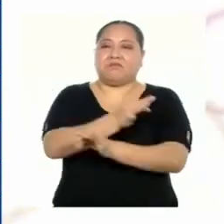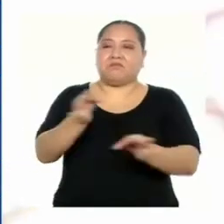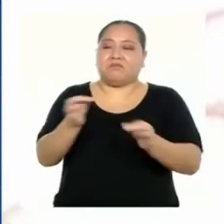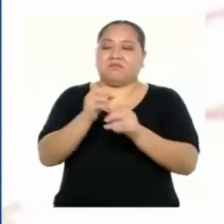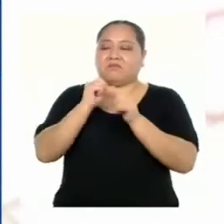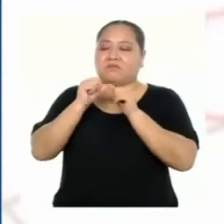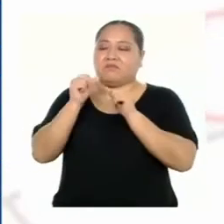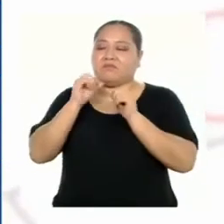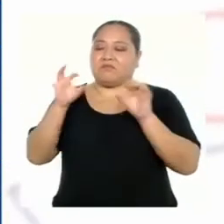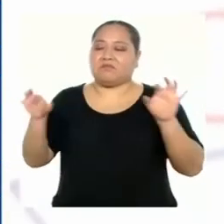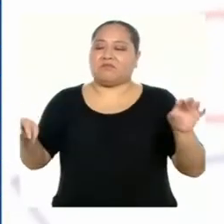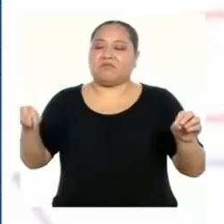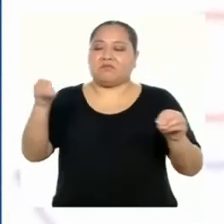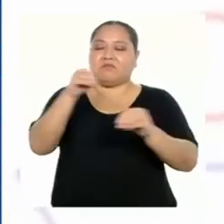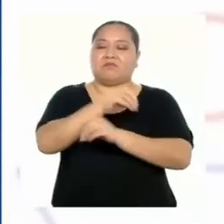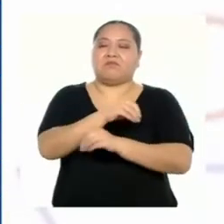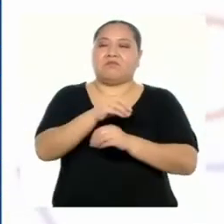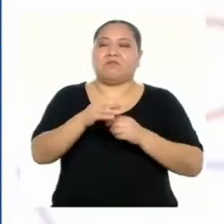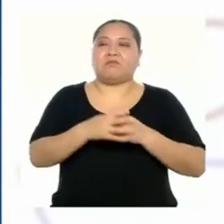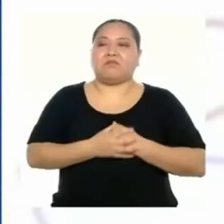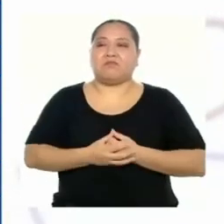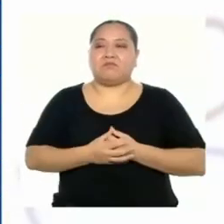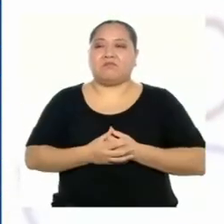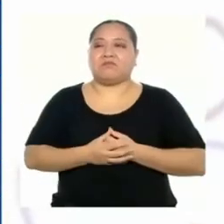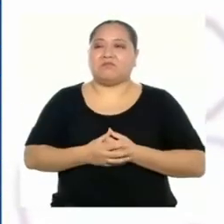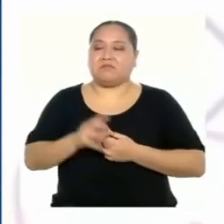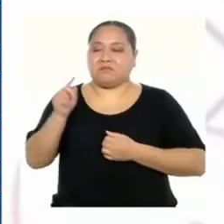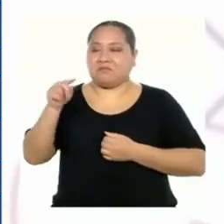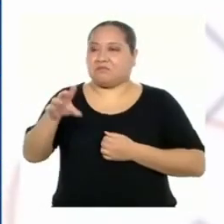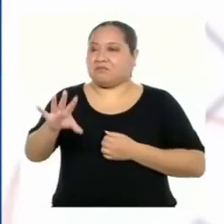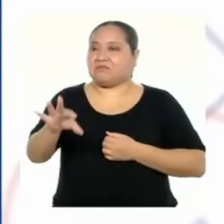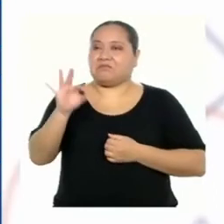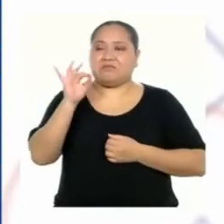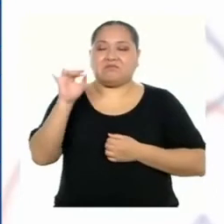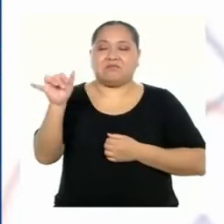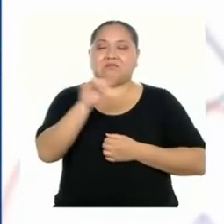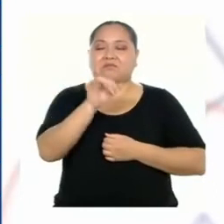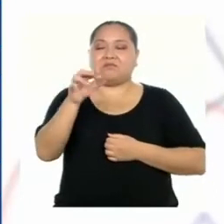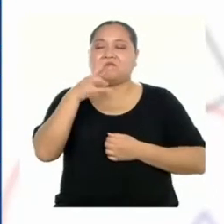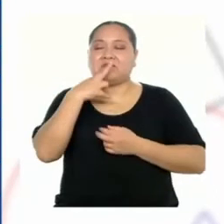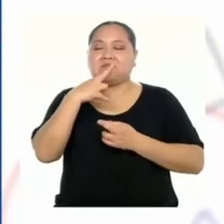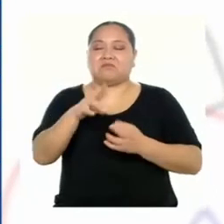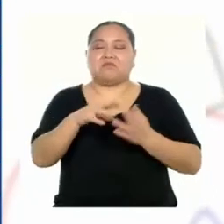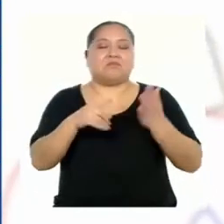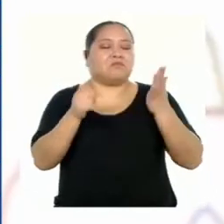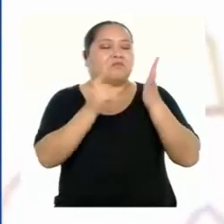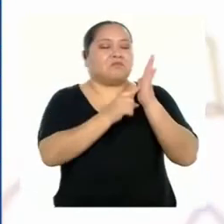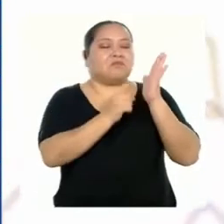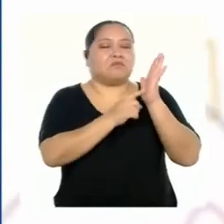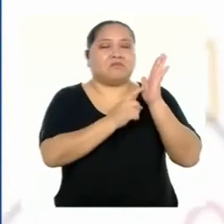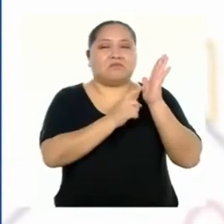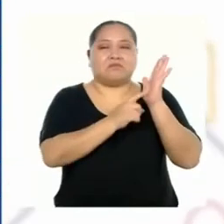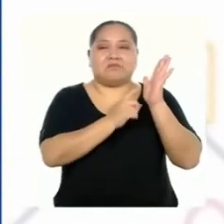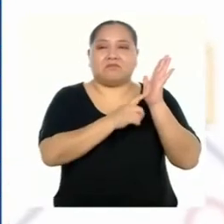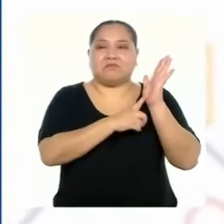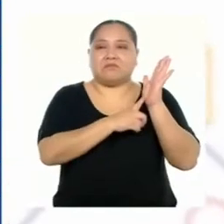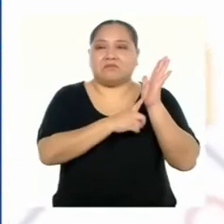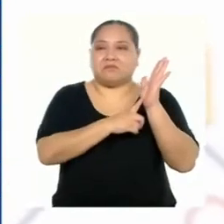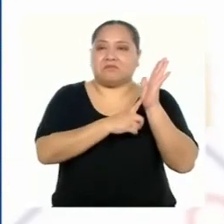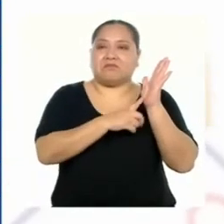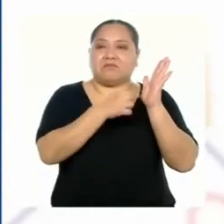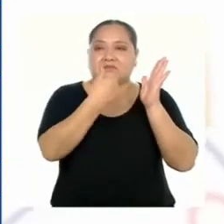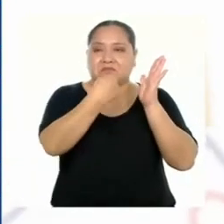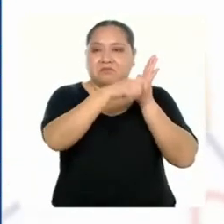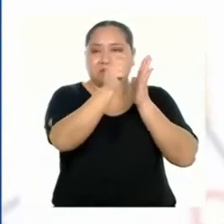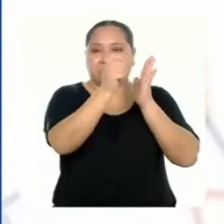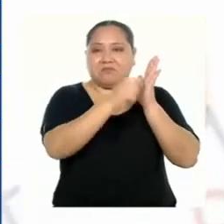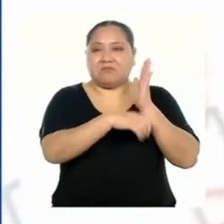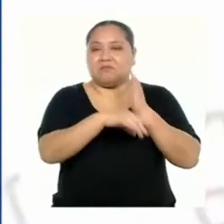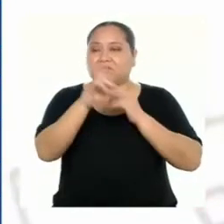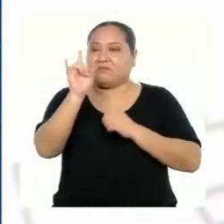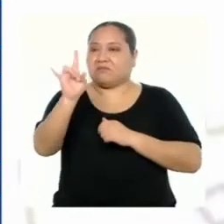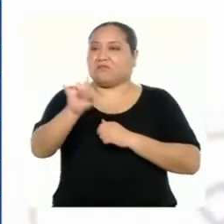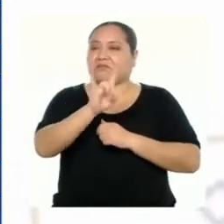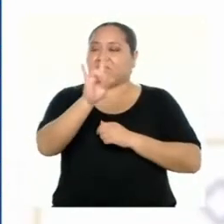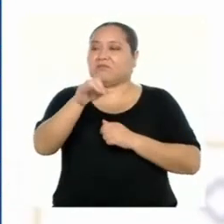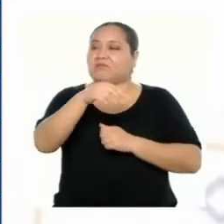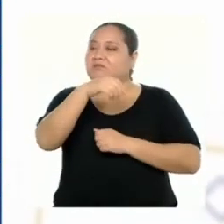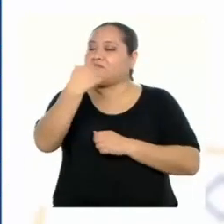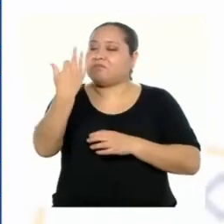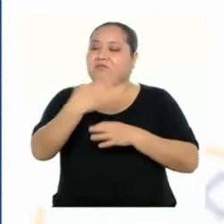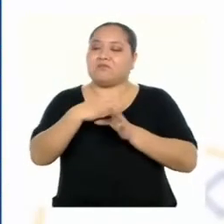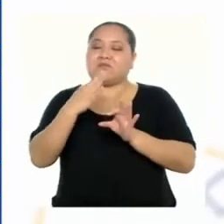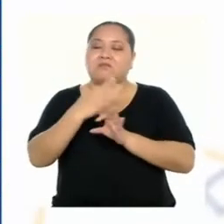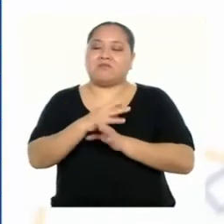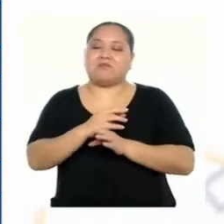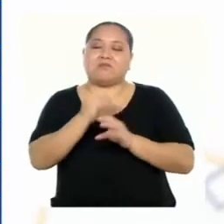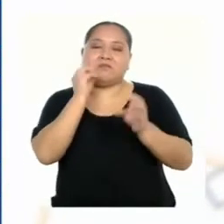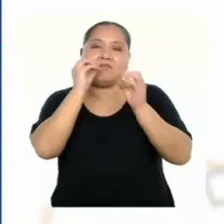numéricas de cada barra en la segunda condición y obtuvimos el mismo resultado. ¿Utilizamos otra forma de resolver la situación?